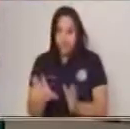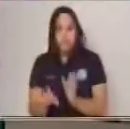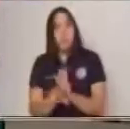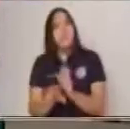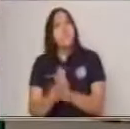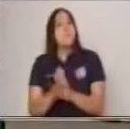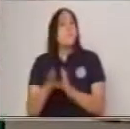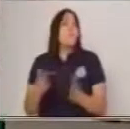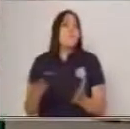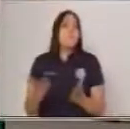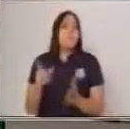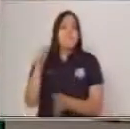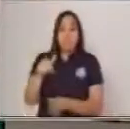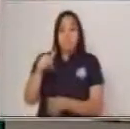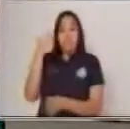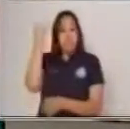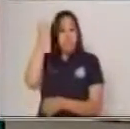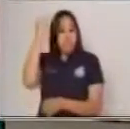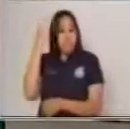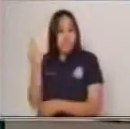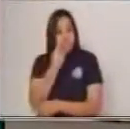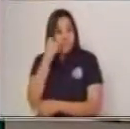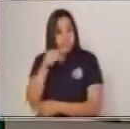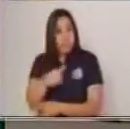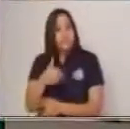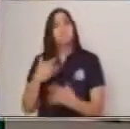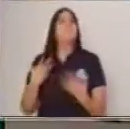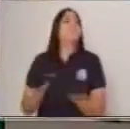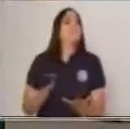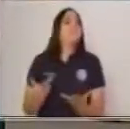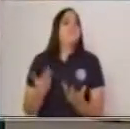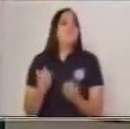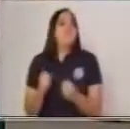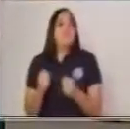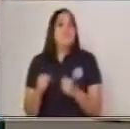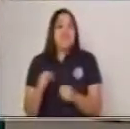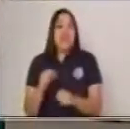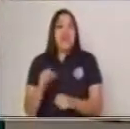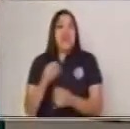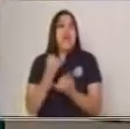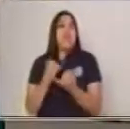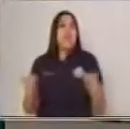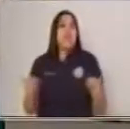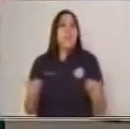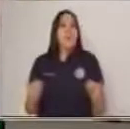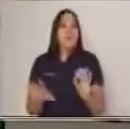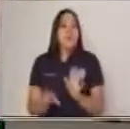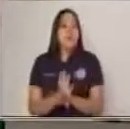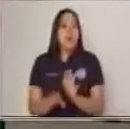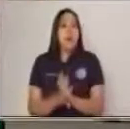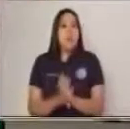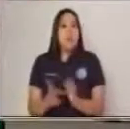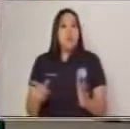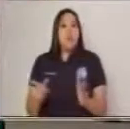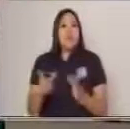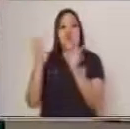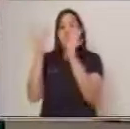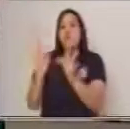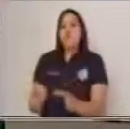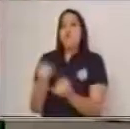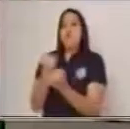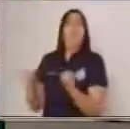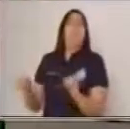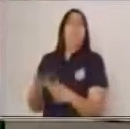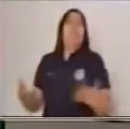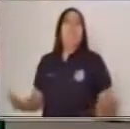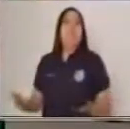Asimismo, esta idea principal va a ser independiente. Con la forma independiente quiere decir